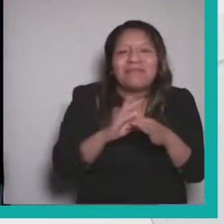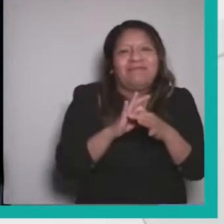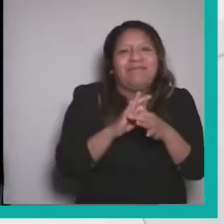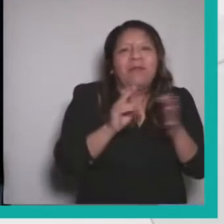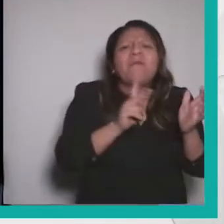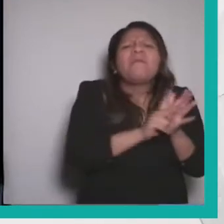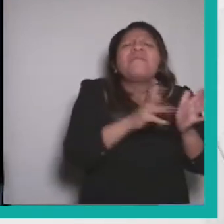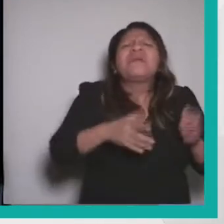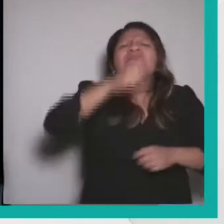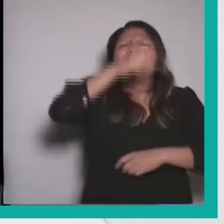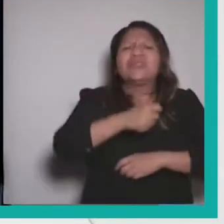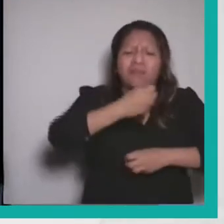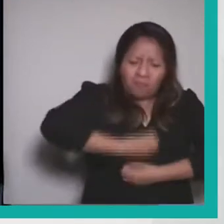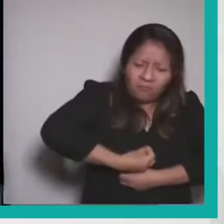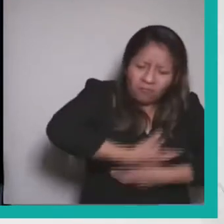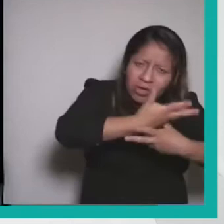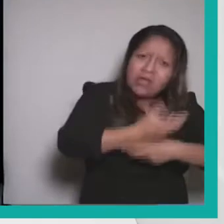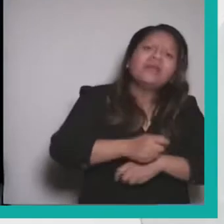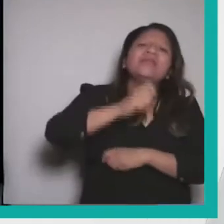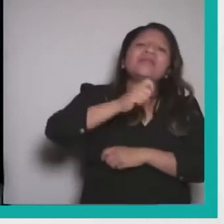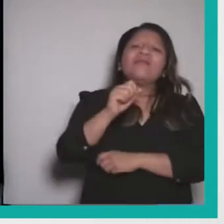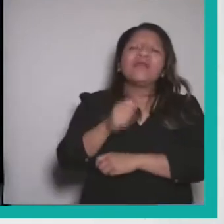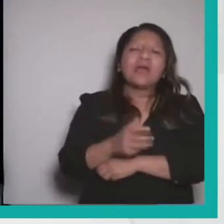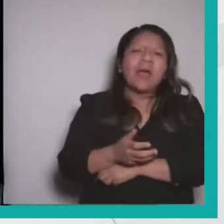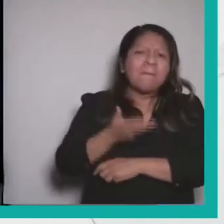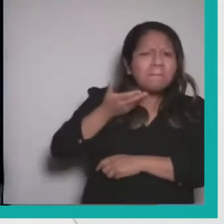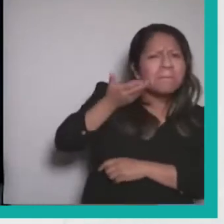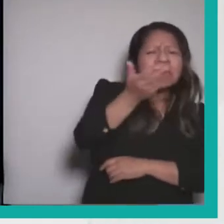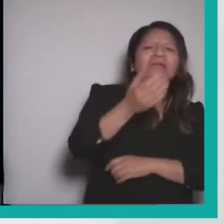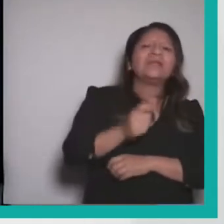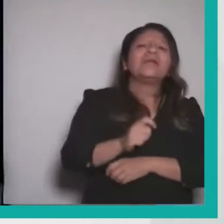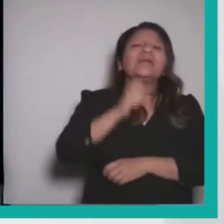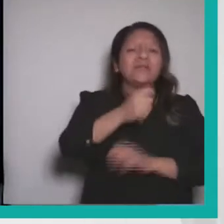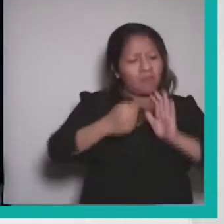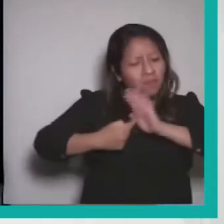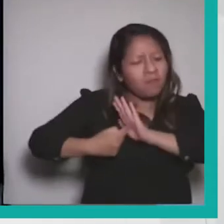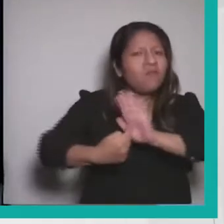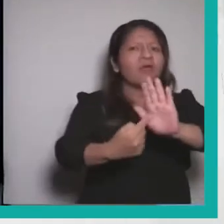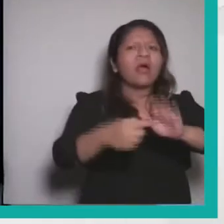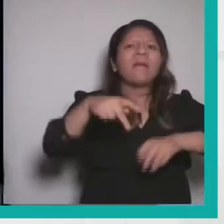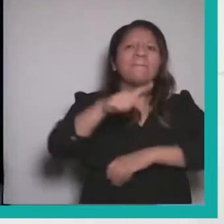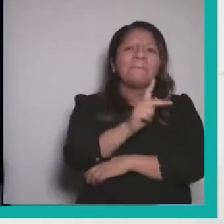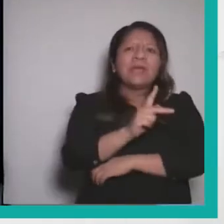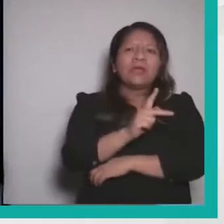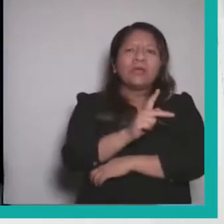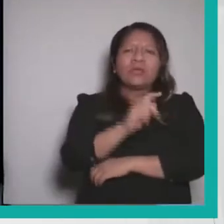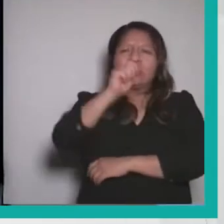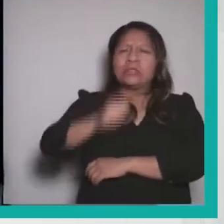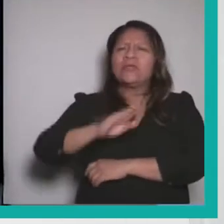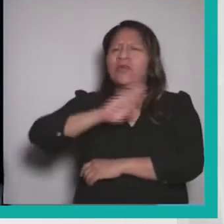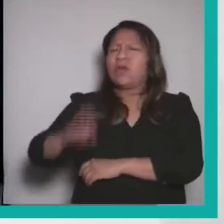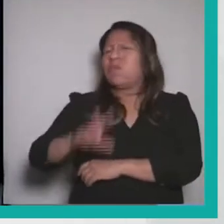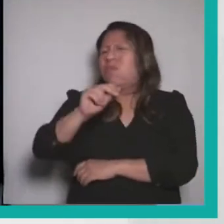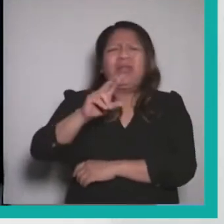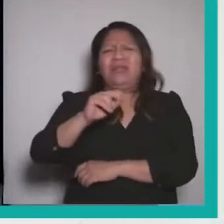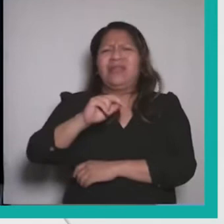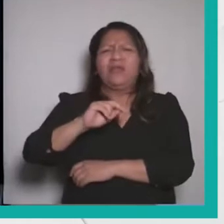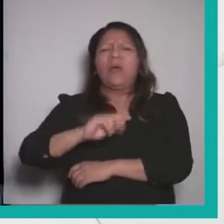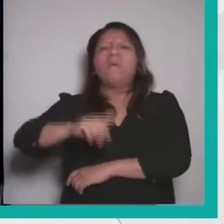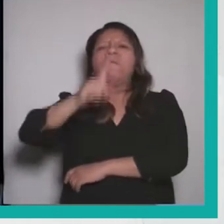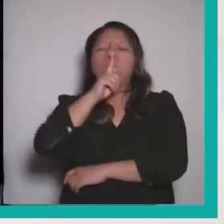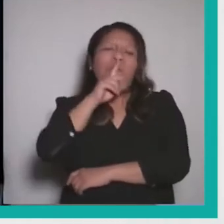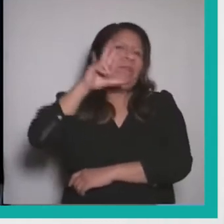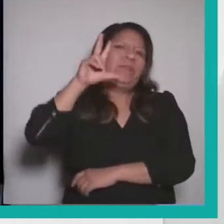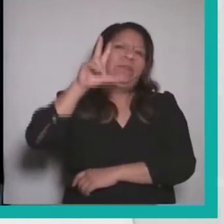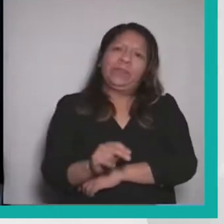es voz, es denuncia, es exigencia, pero no debe de ser muerte, censura o